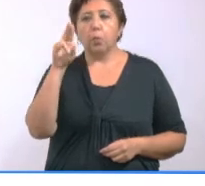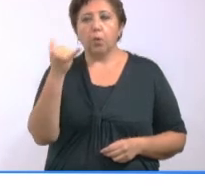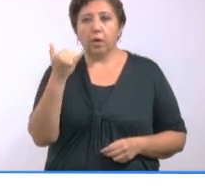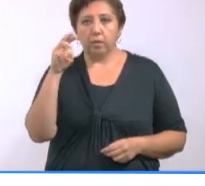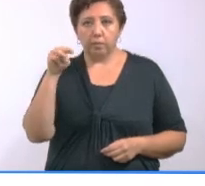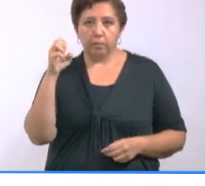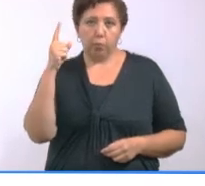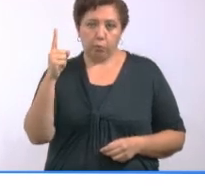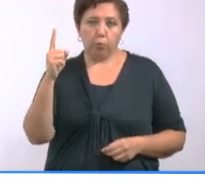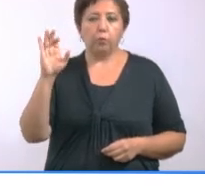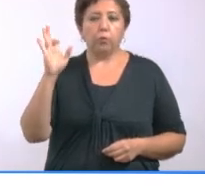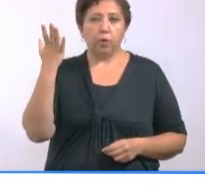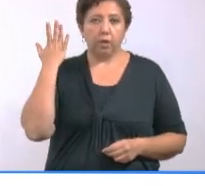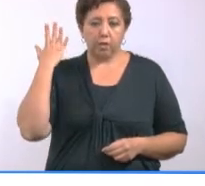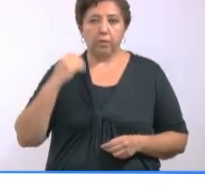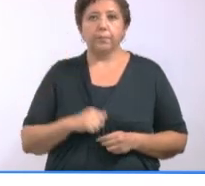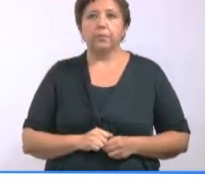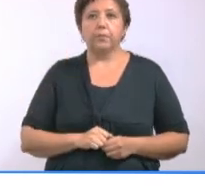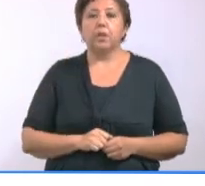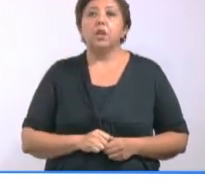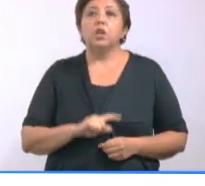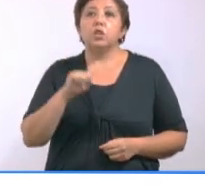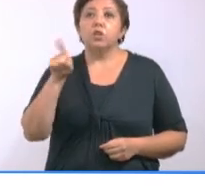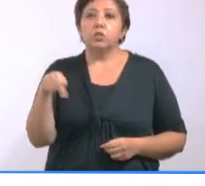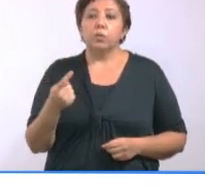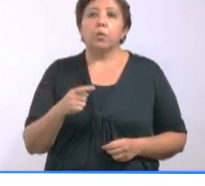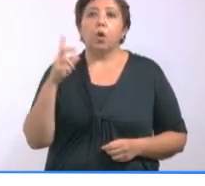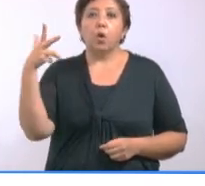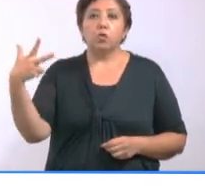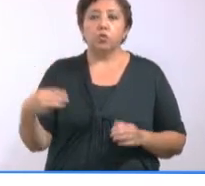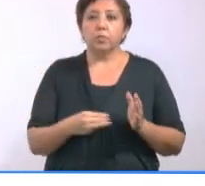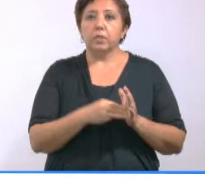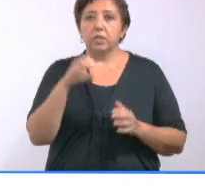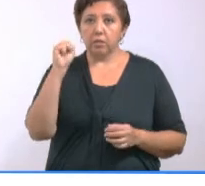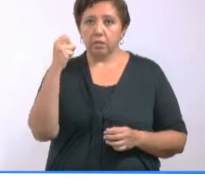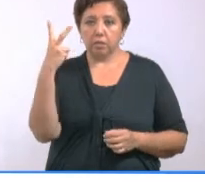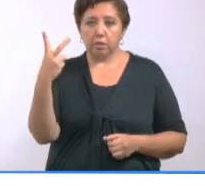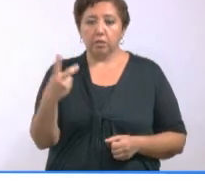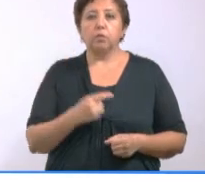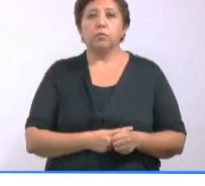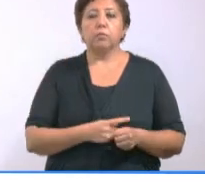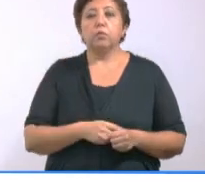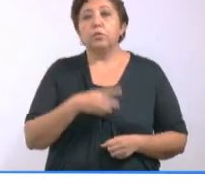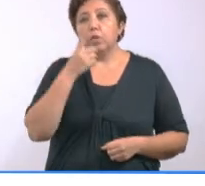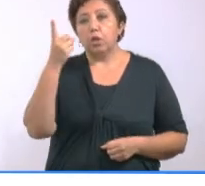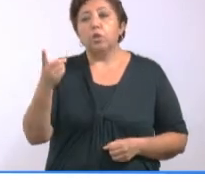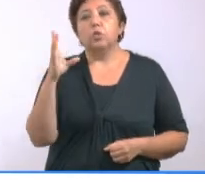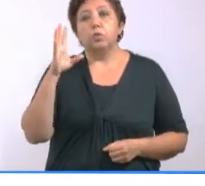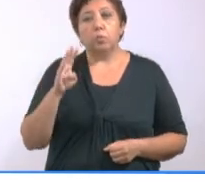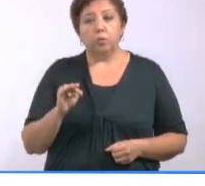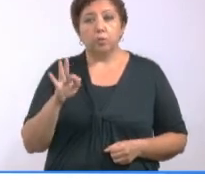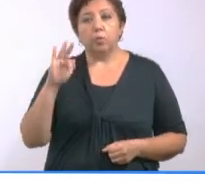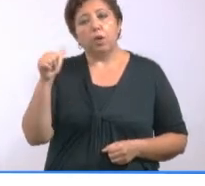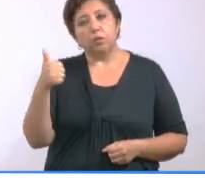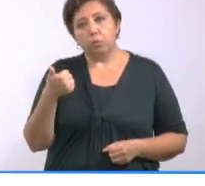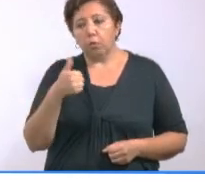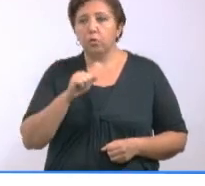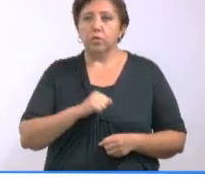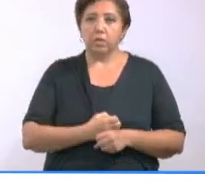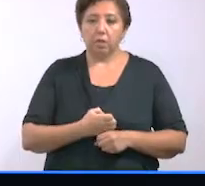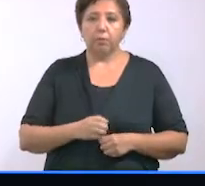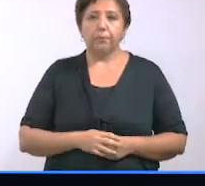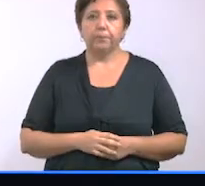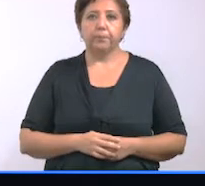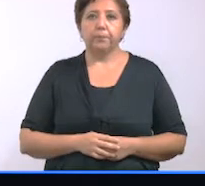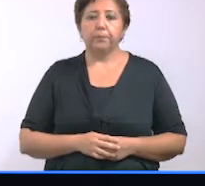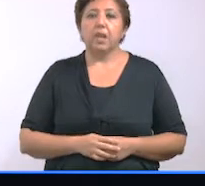Y un foráneo. En total ya son 8,062 casos positivos, 94 de los cuales son de otro país u otro estado.